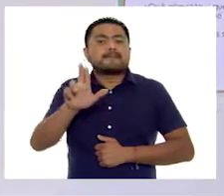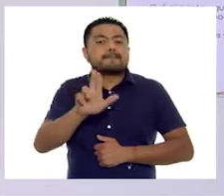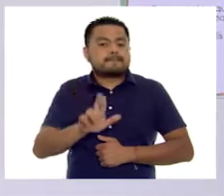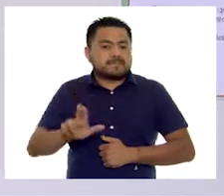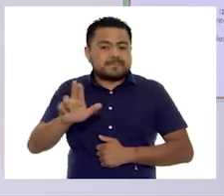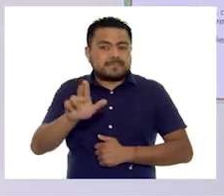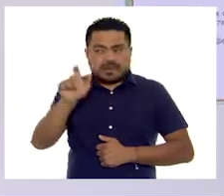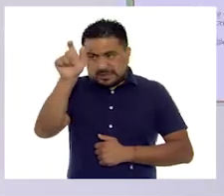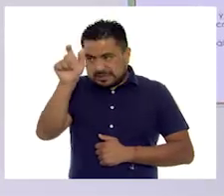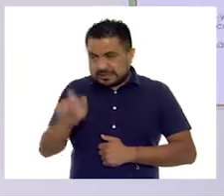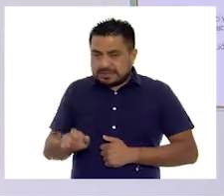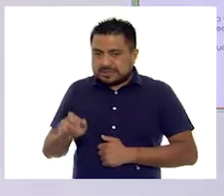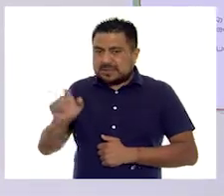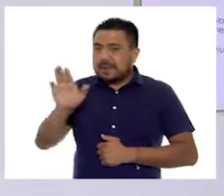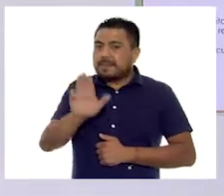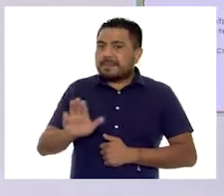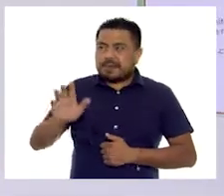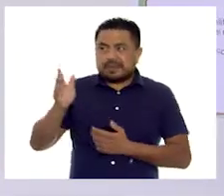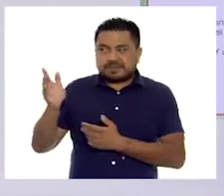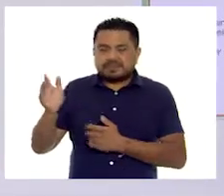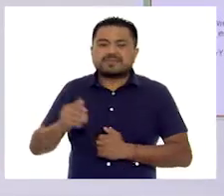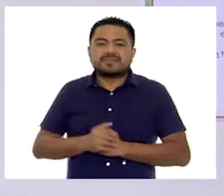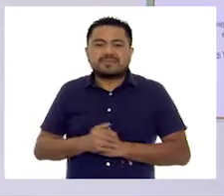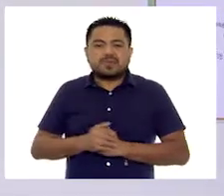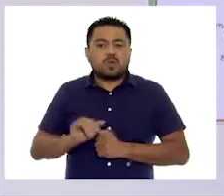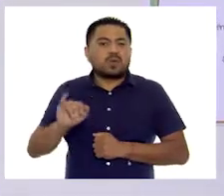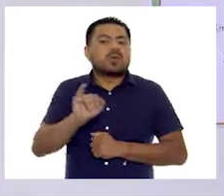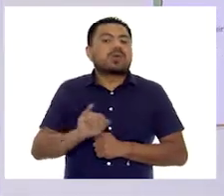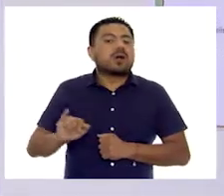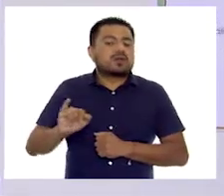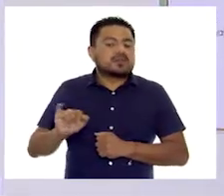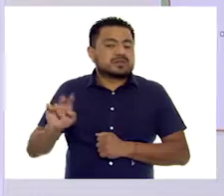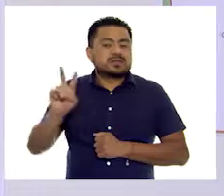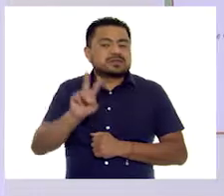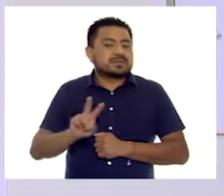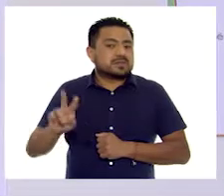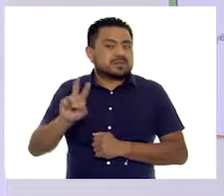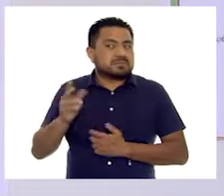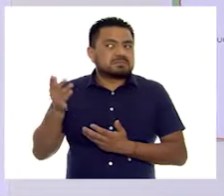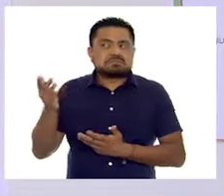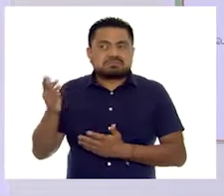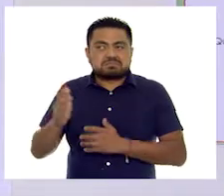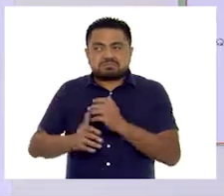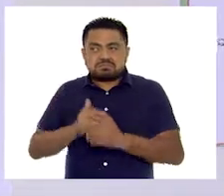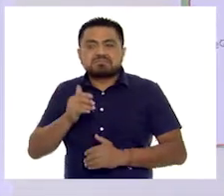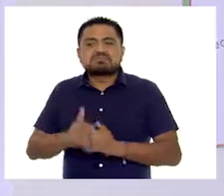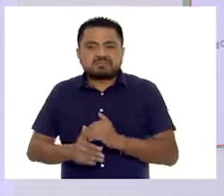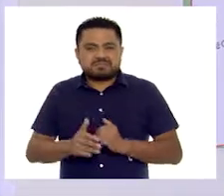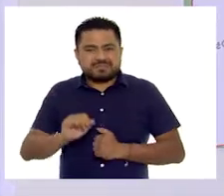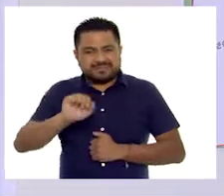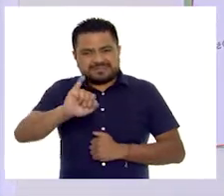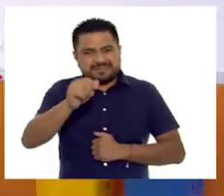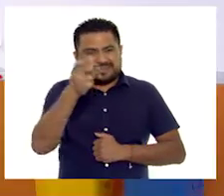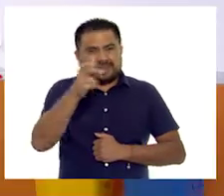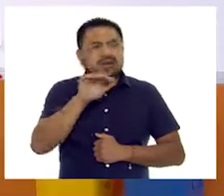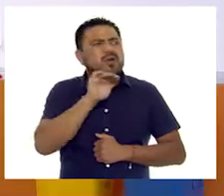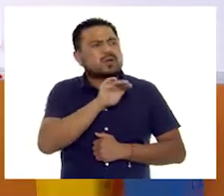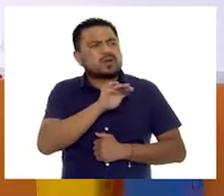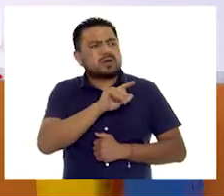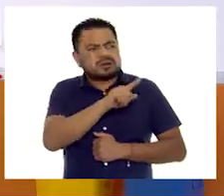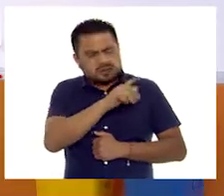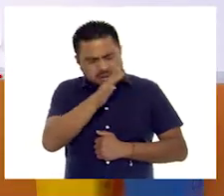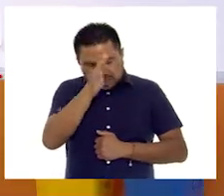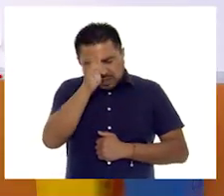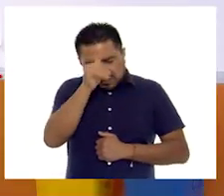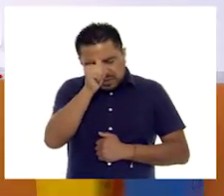martes, miércoles, jueves y viernes. Exactamente. Oye, Mariana, ¿y tú te